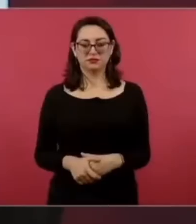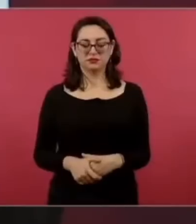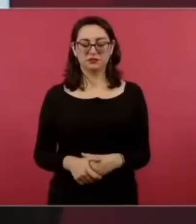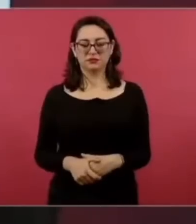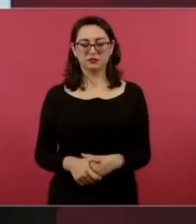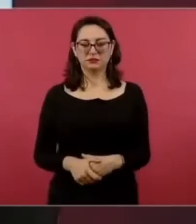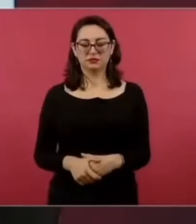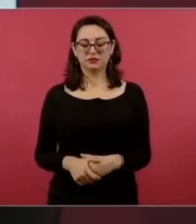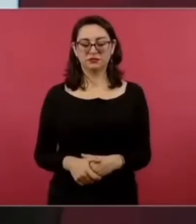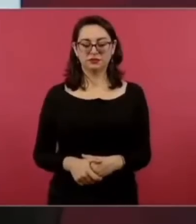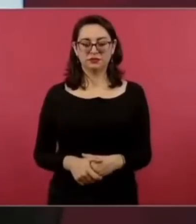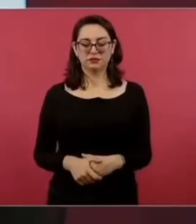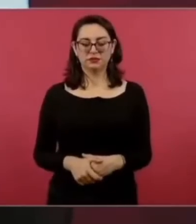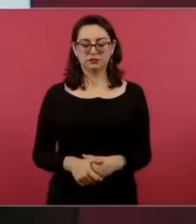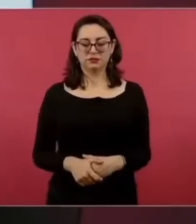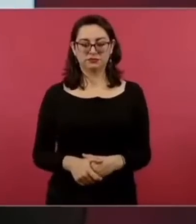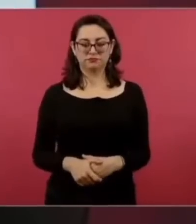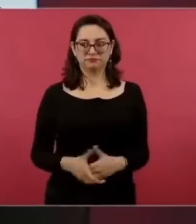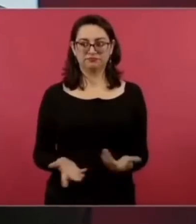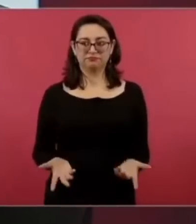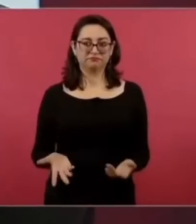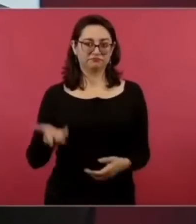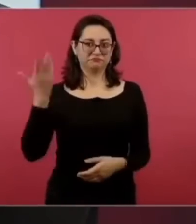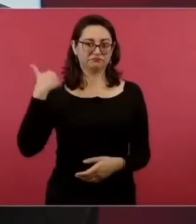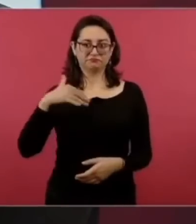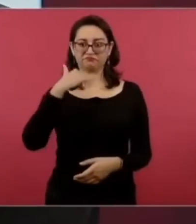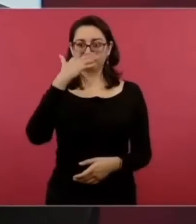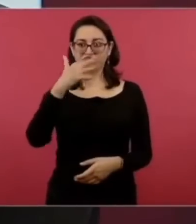de el antiguo régimen